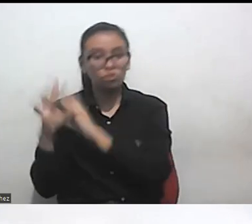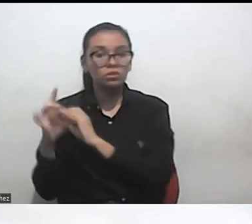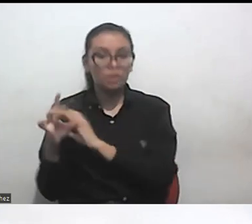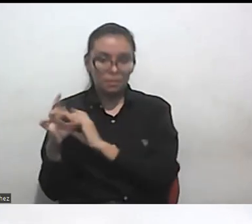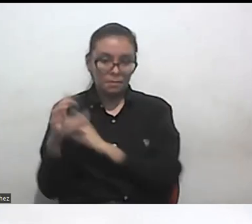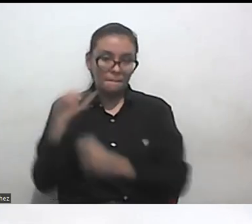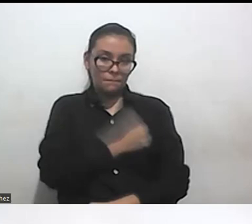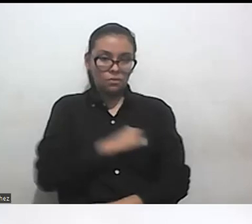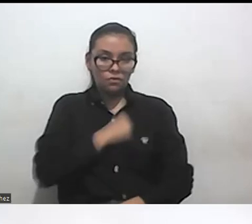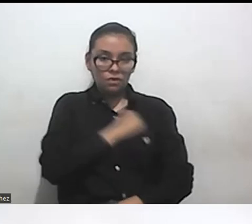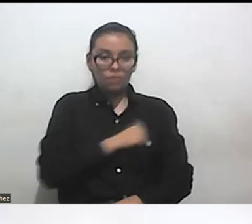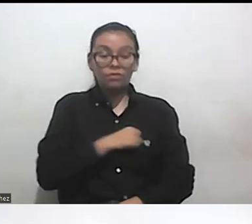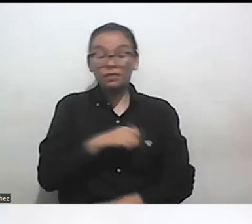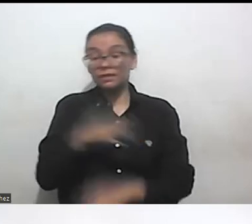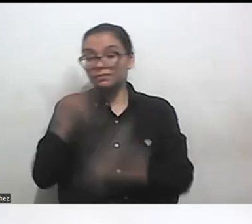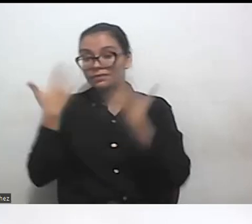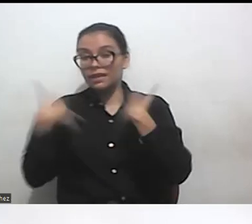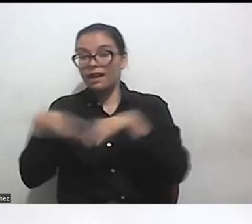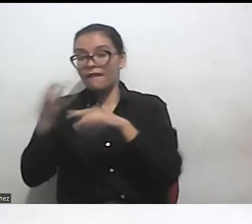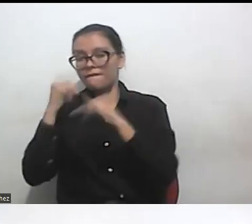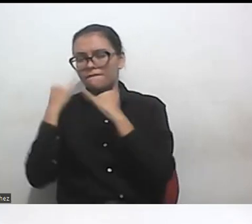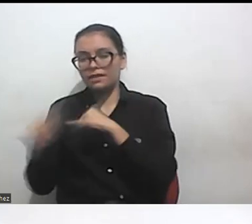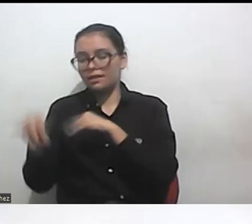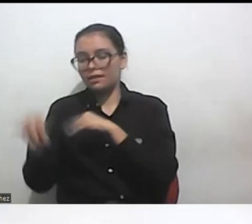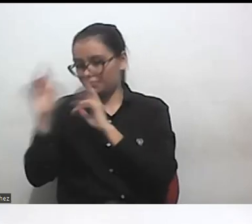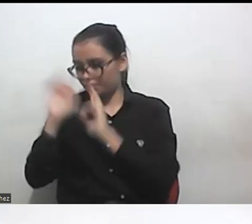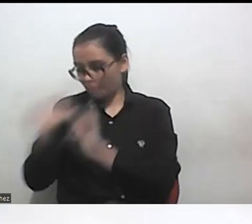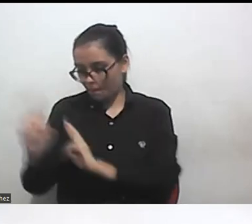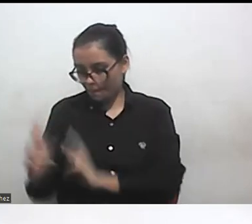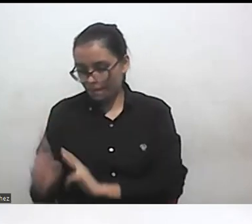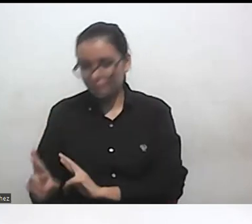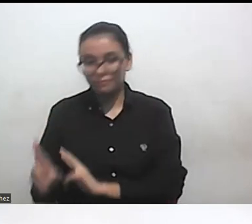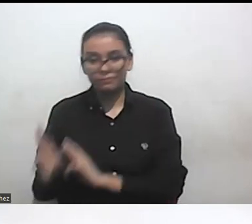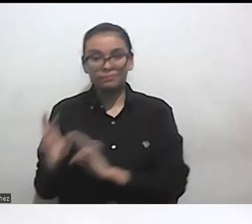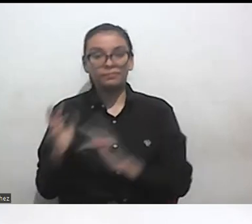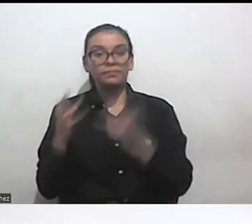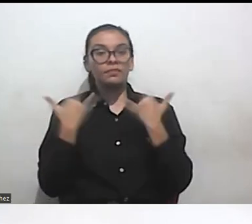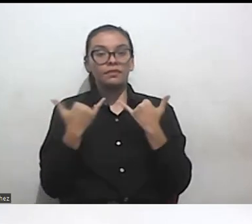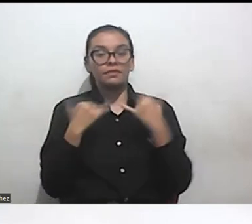para que las profes recogen al final vamos con Deider